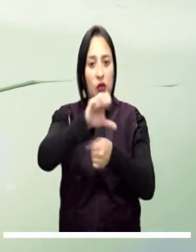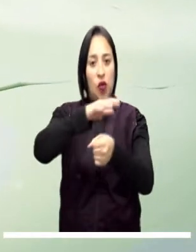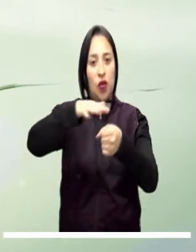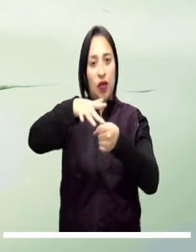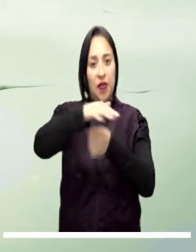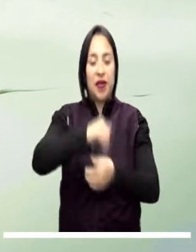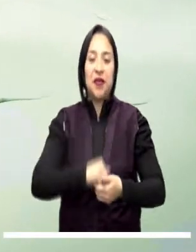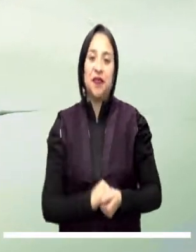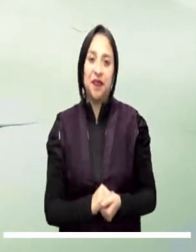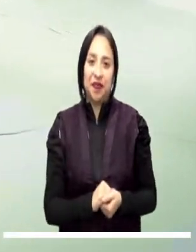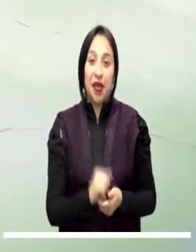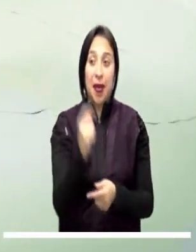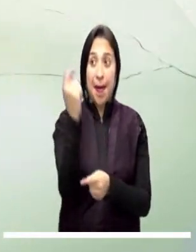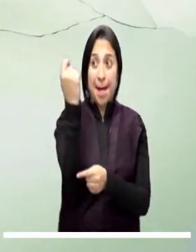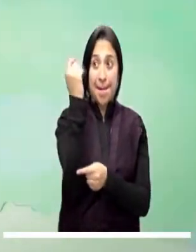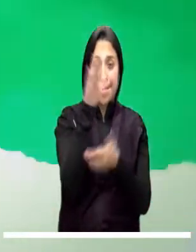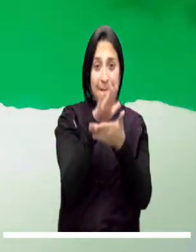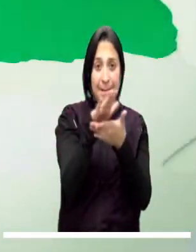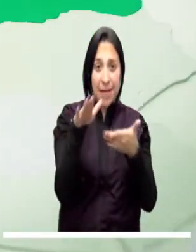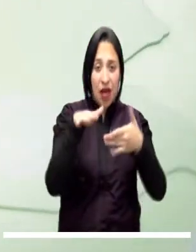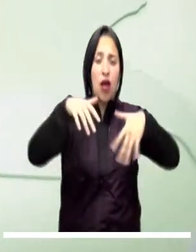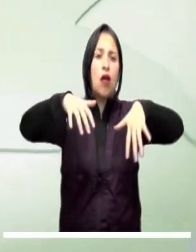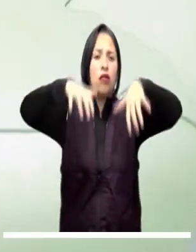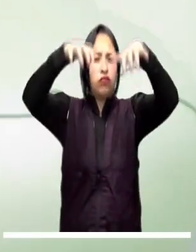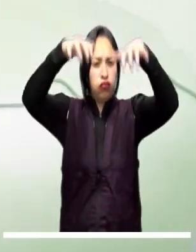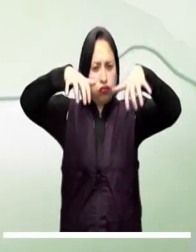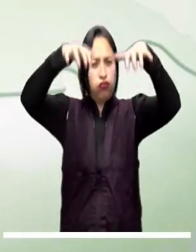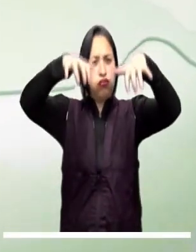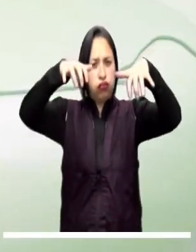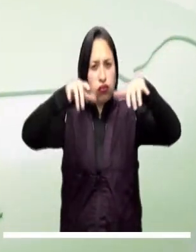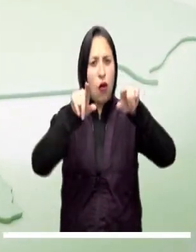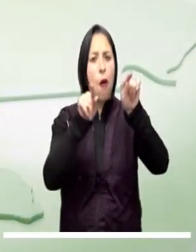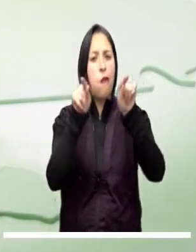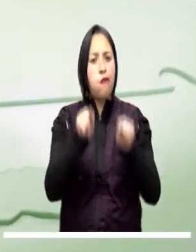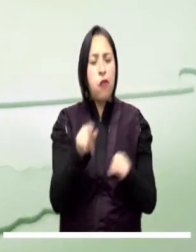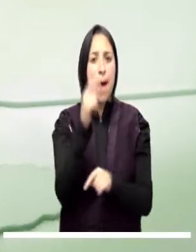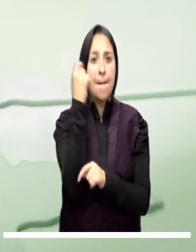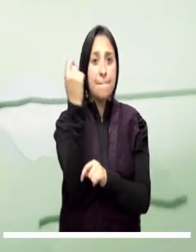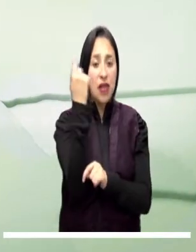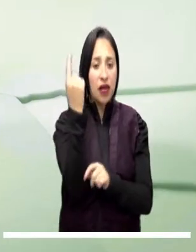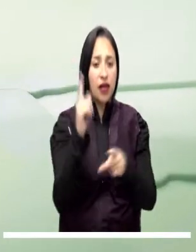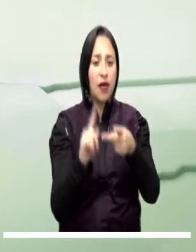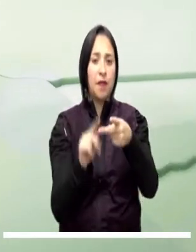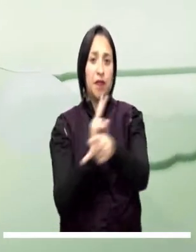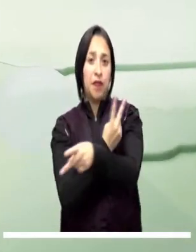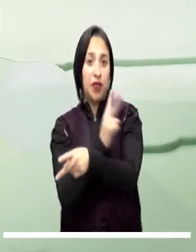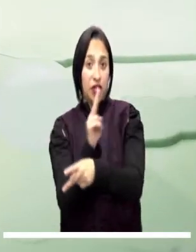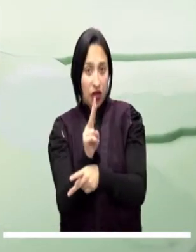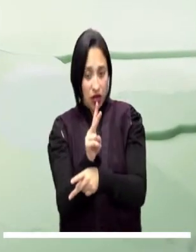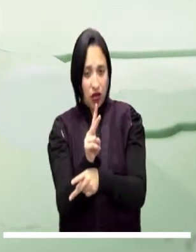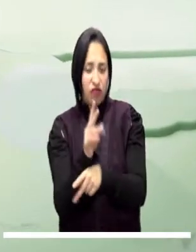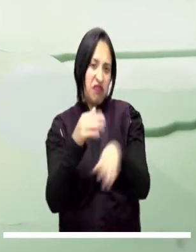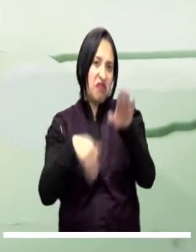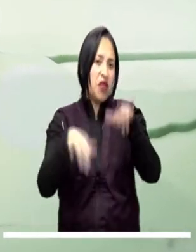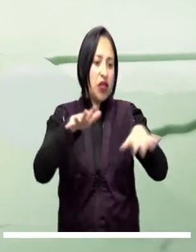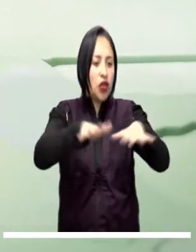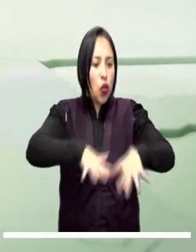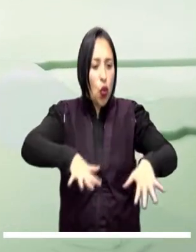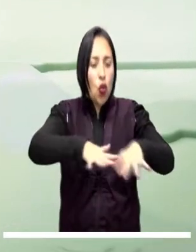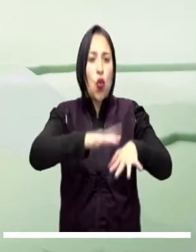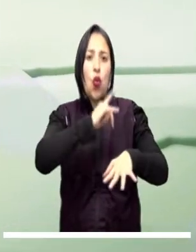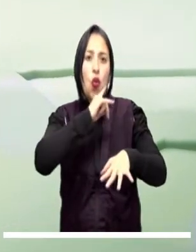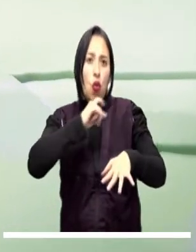y oriente y occidente de Cundinamarca. Los llanos orientales avistan lluvias moderadas sobre sectores del Meta y suroriente del Bichada.